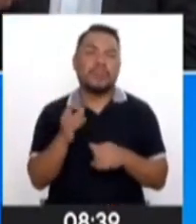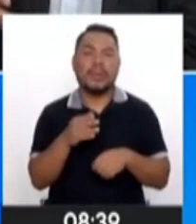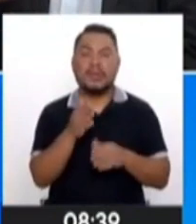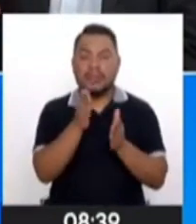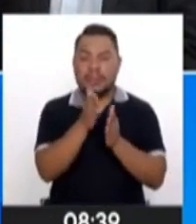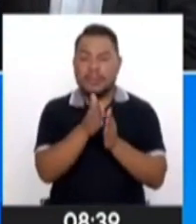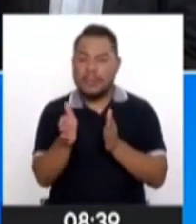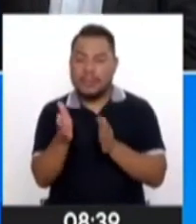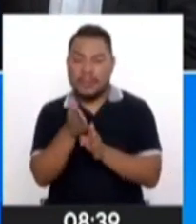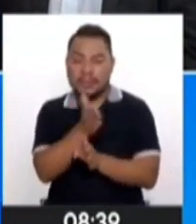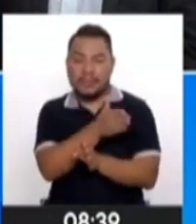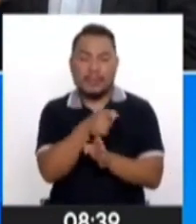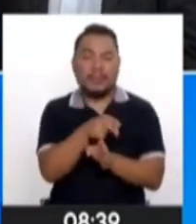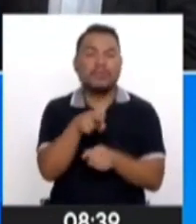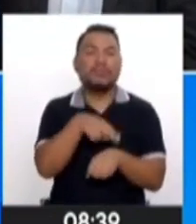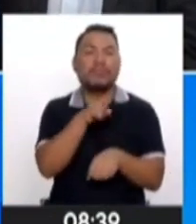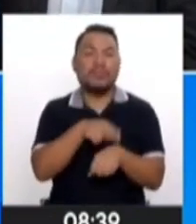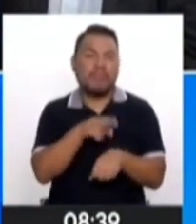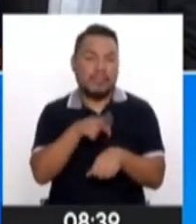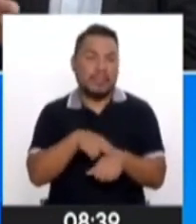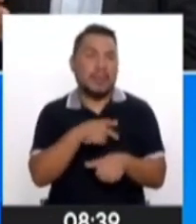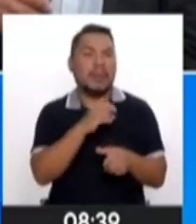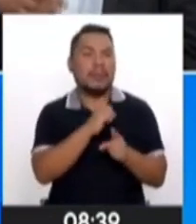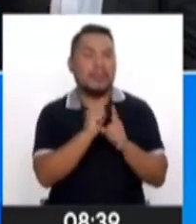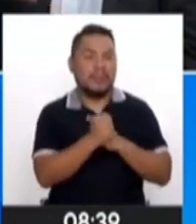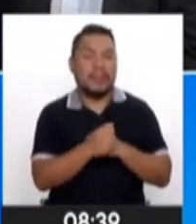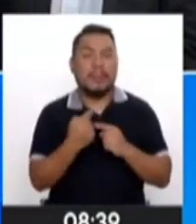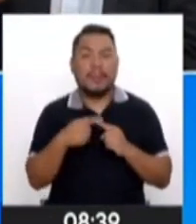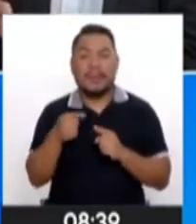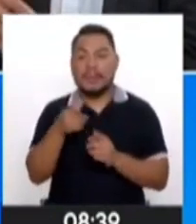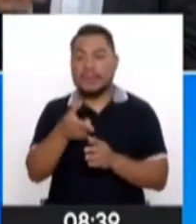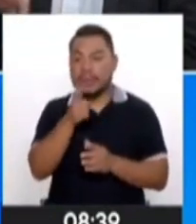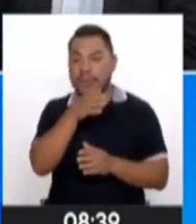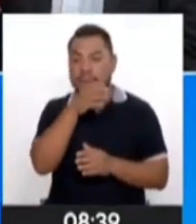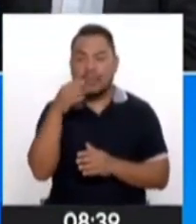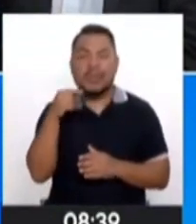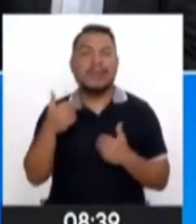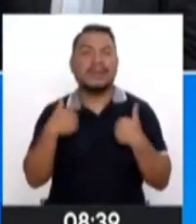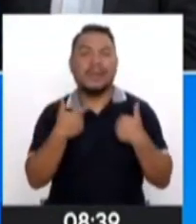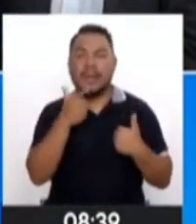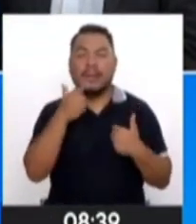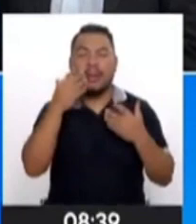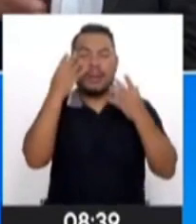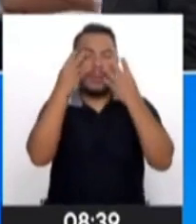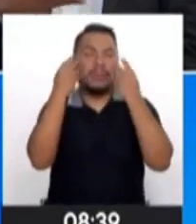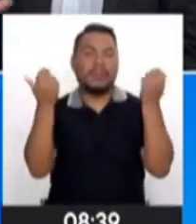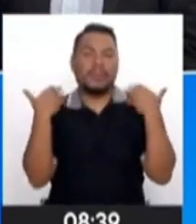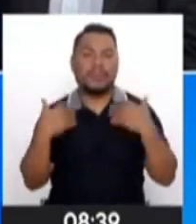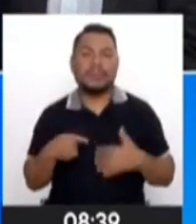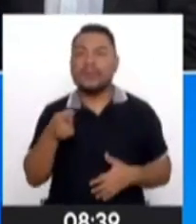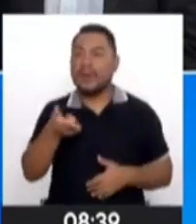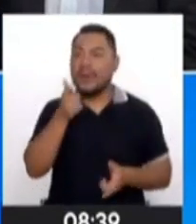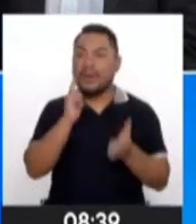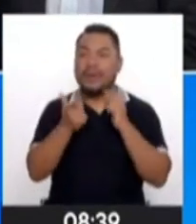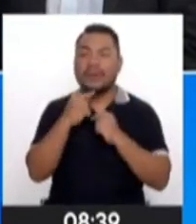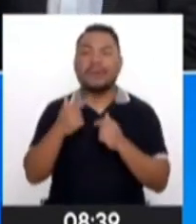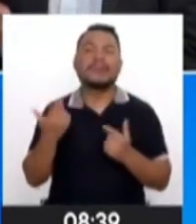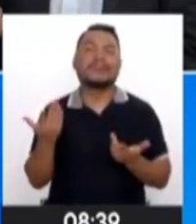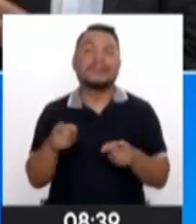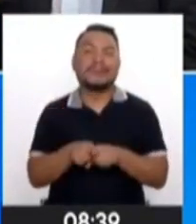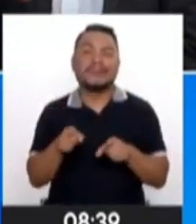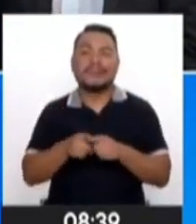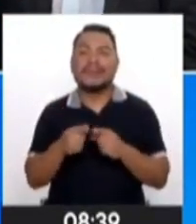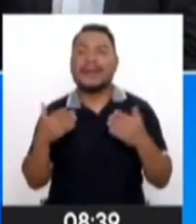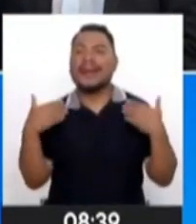El alcohol es un depresor como sustancia. Muchos tienen mitos, ¿no? No hay que tomar para alegrarse, ¿no? ¿Y cuántos terminan llorando?